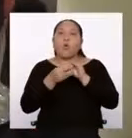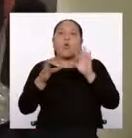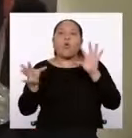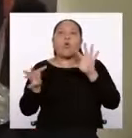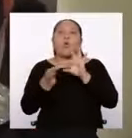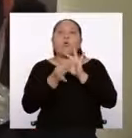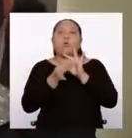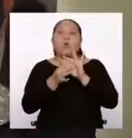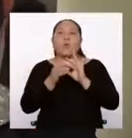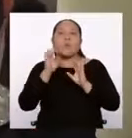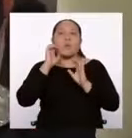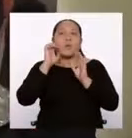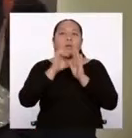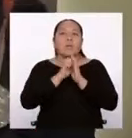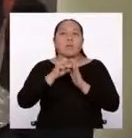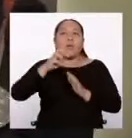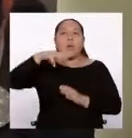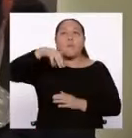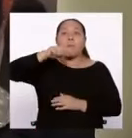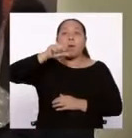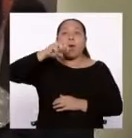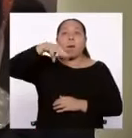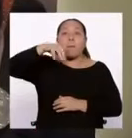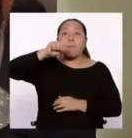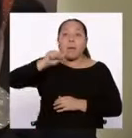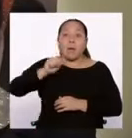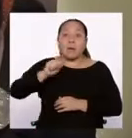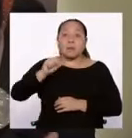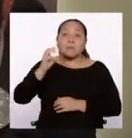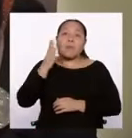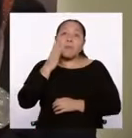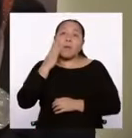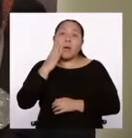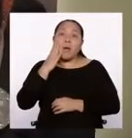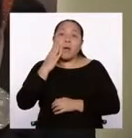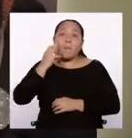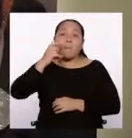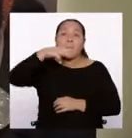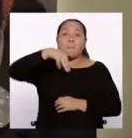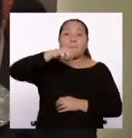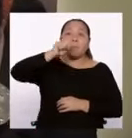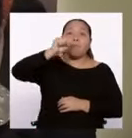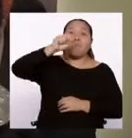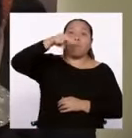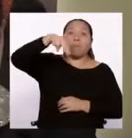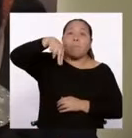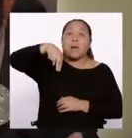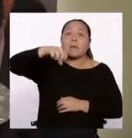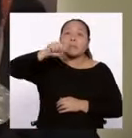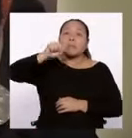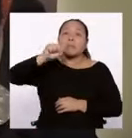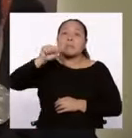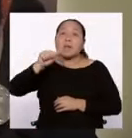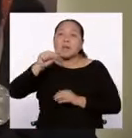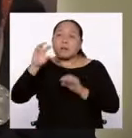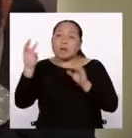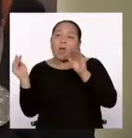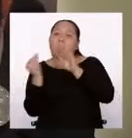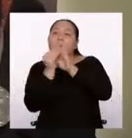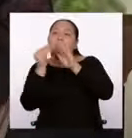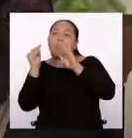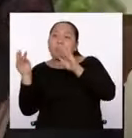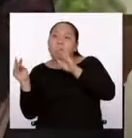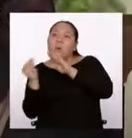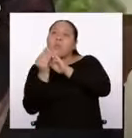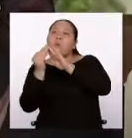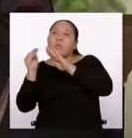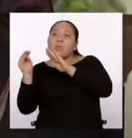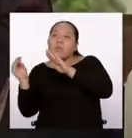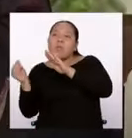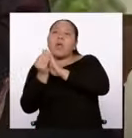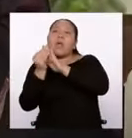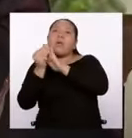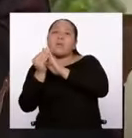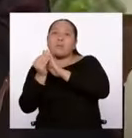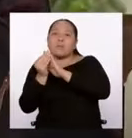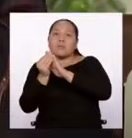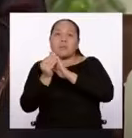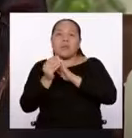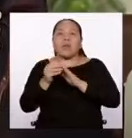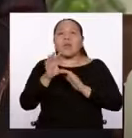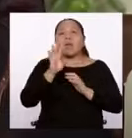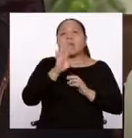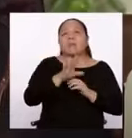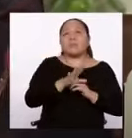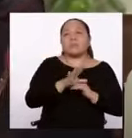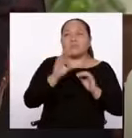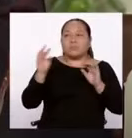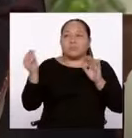mamá es mamá. Mamsa es nuestra madre. Mamstaki es para nuestra madre. Y